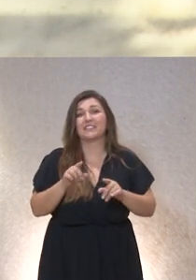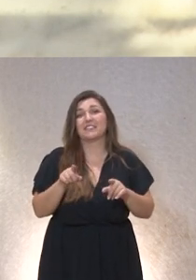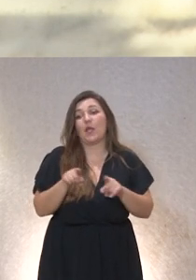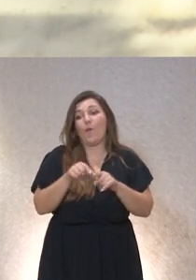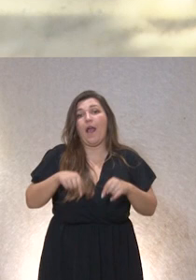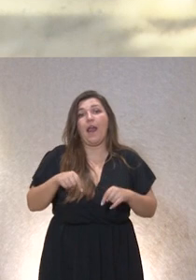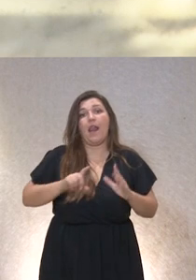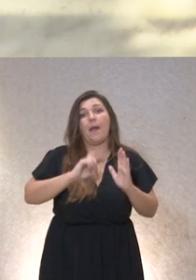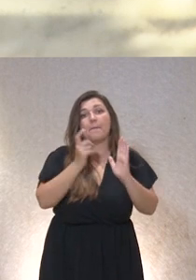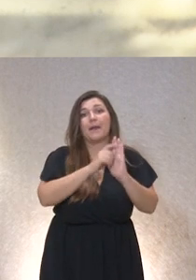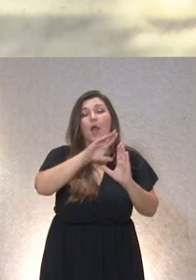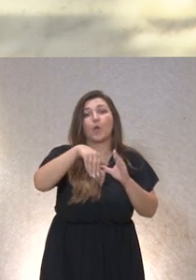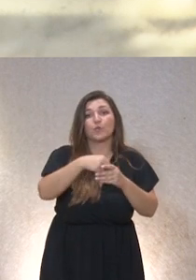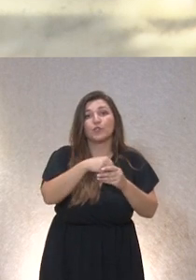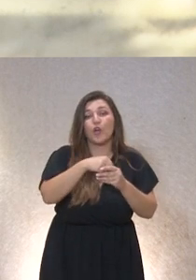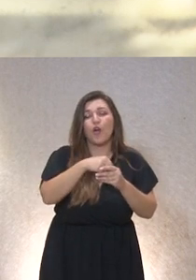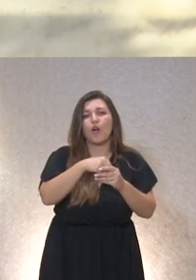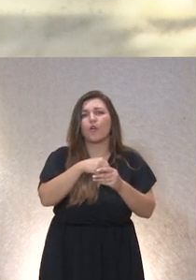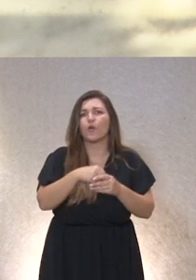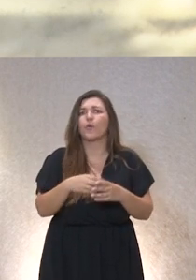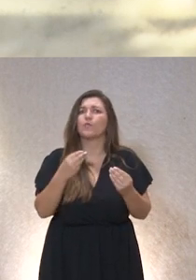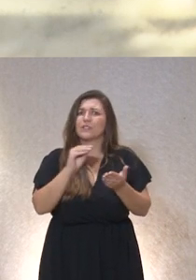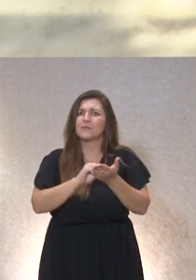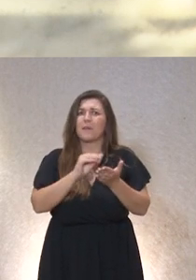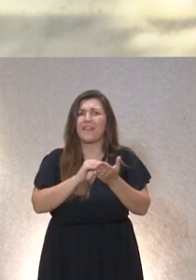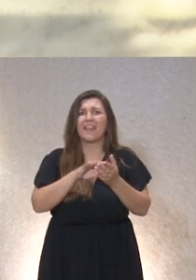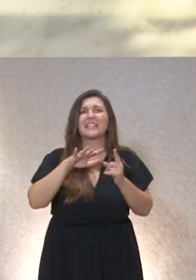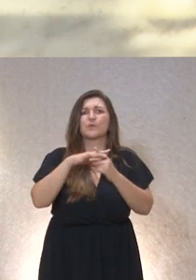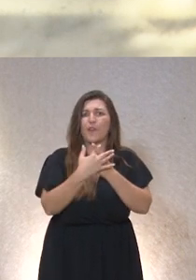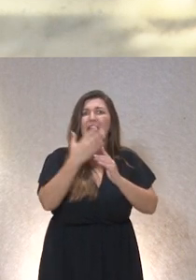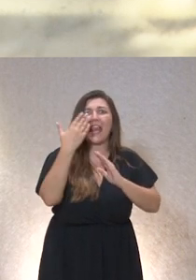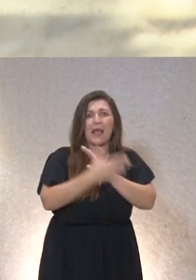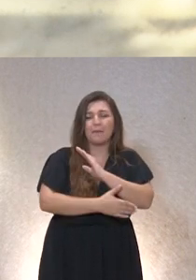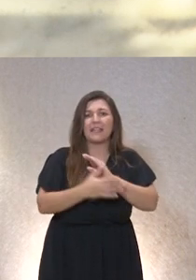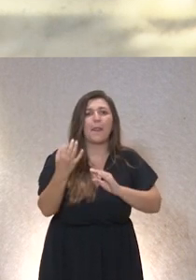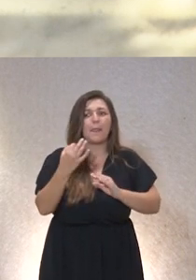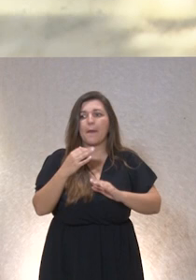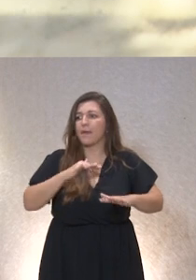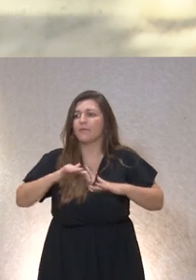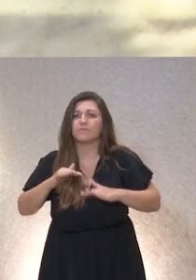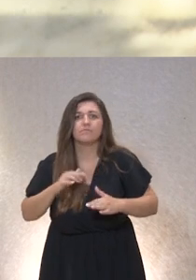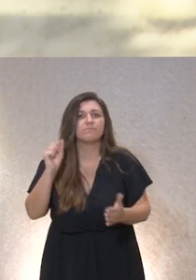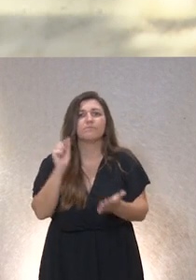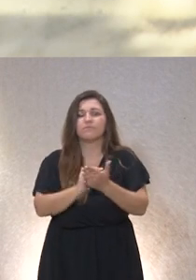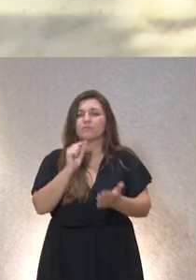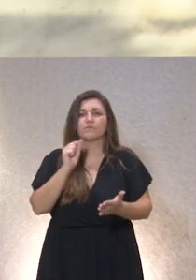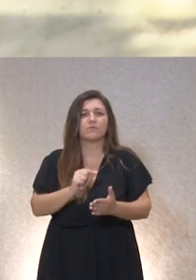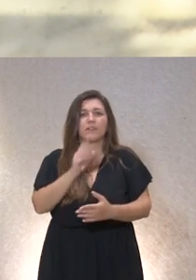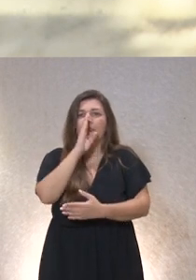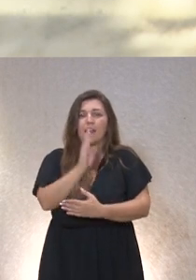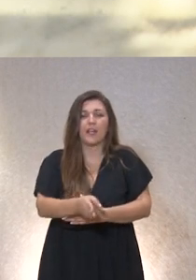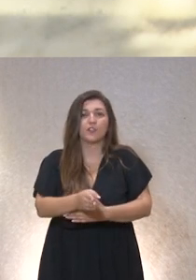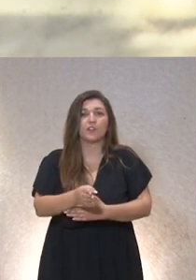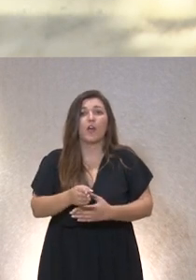Inclusión se encuentran muchas situaciones límite que obligan a actuar rápidamente fundamentalmente en la atención directa muchas de estas